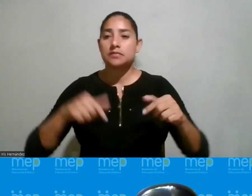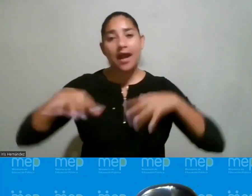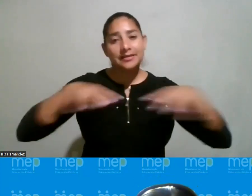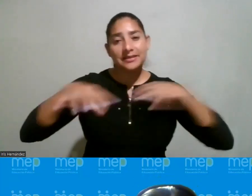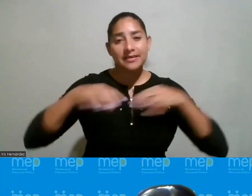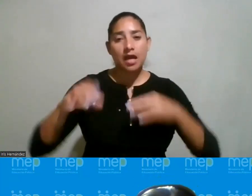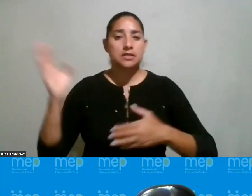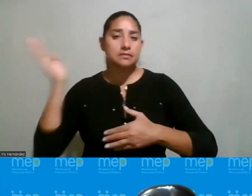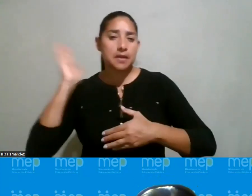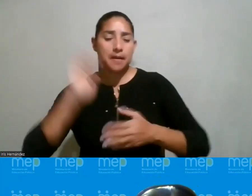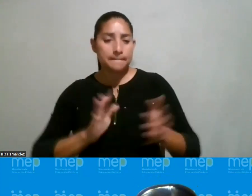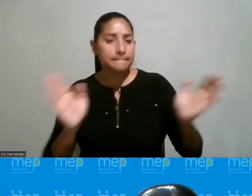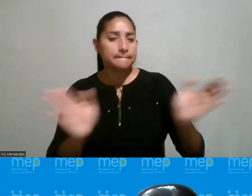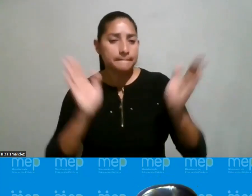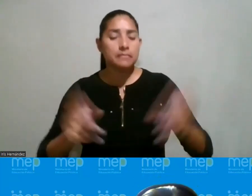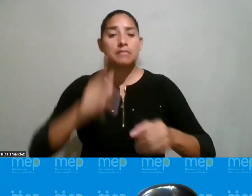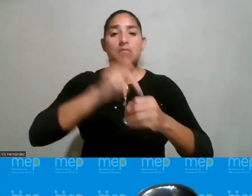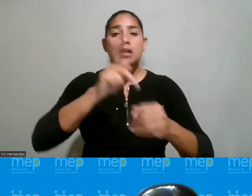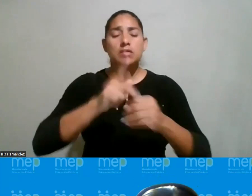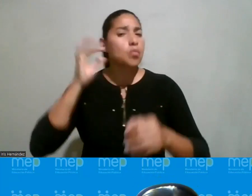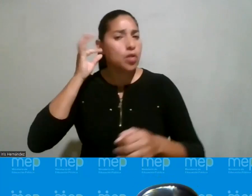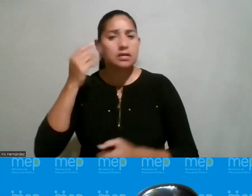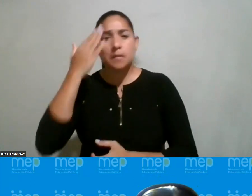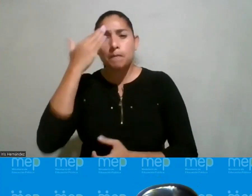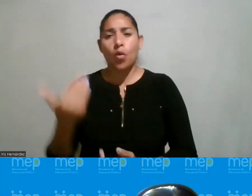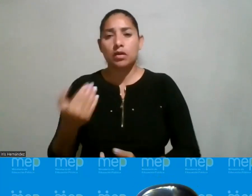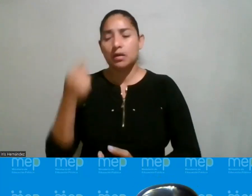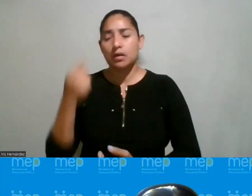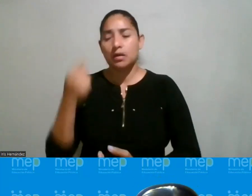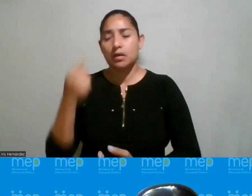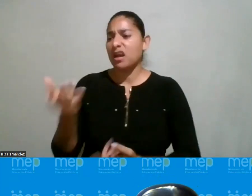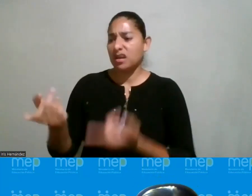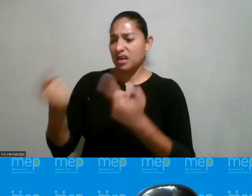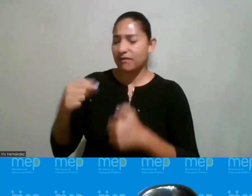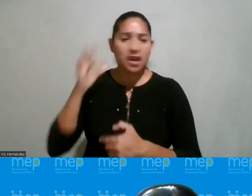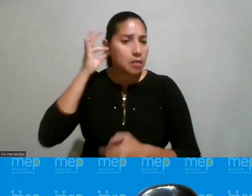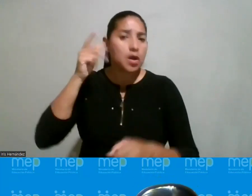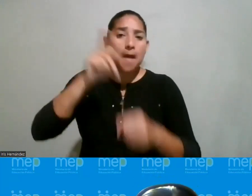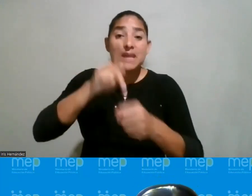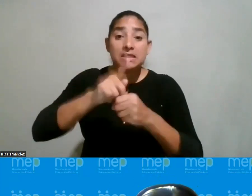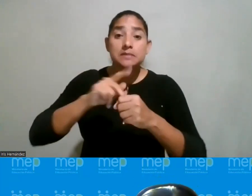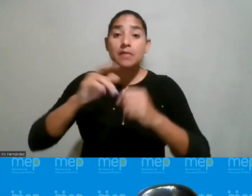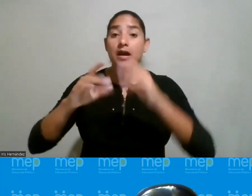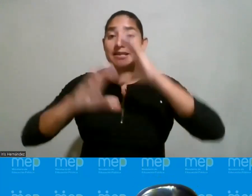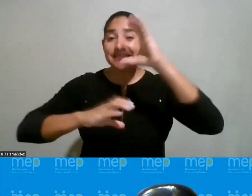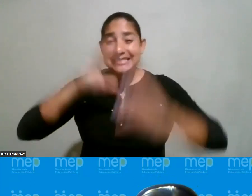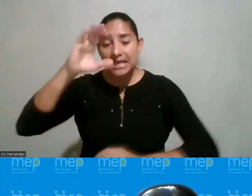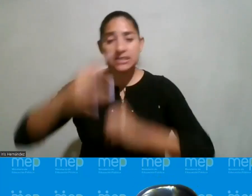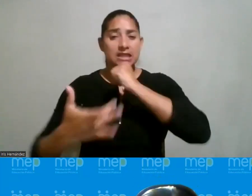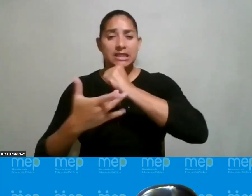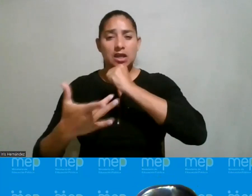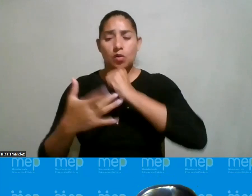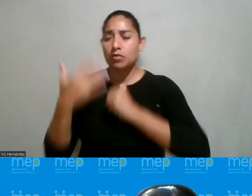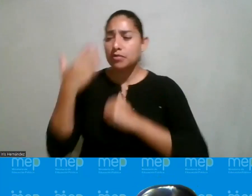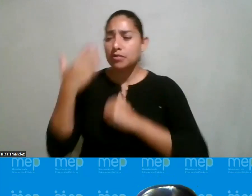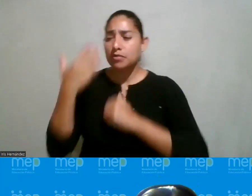participación de mujeres pero ¿por qué y para qué queremos que las mujeres participen en ciencia y tecnología? esa es la pregunta clave